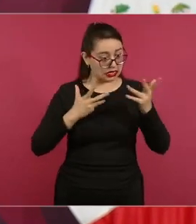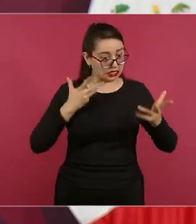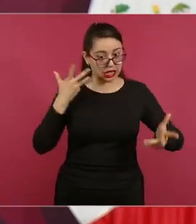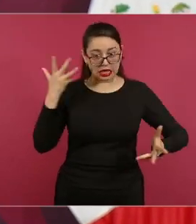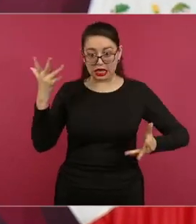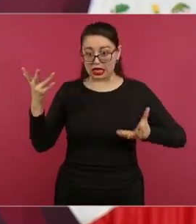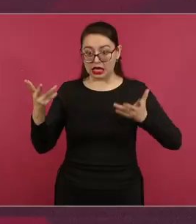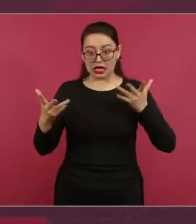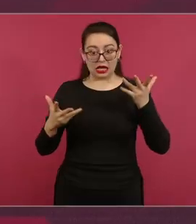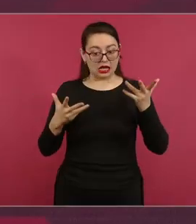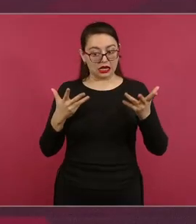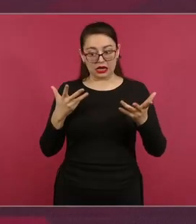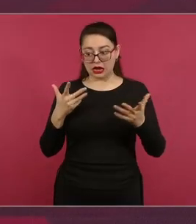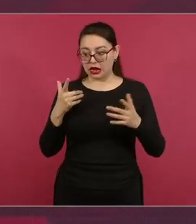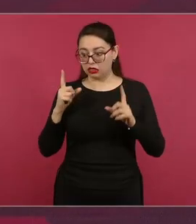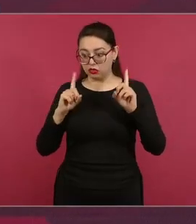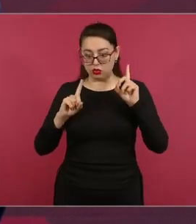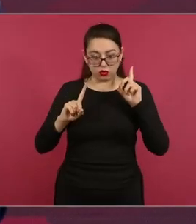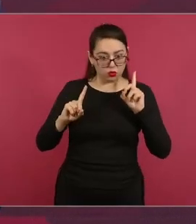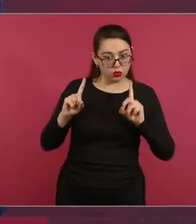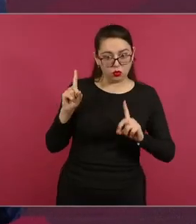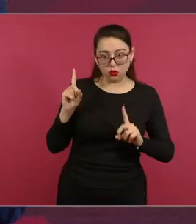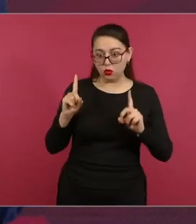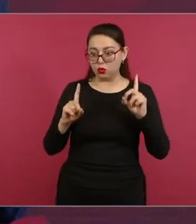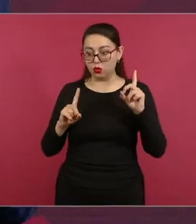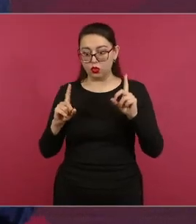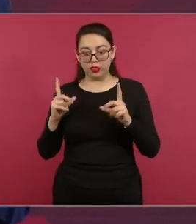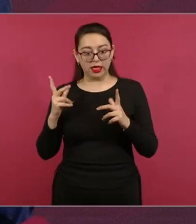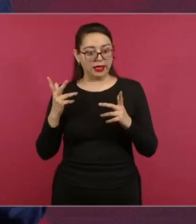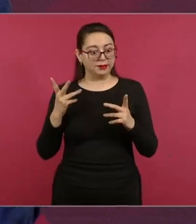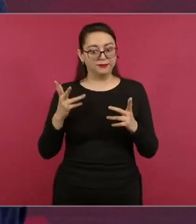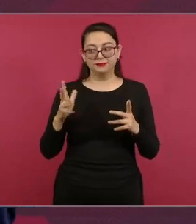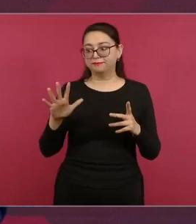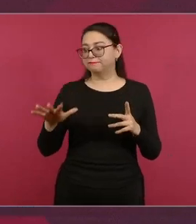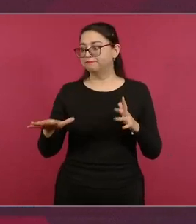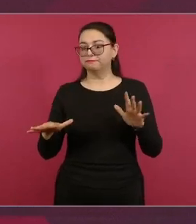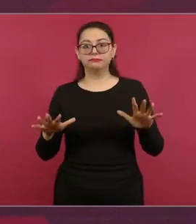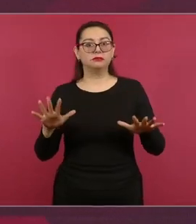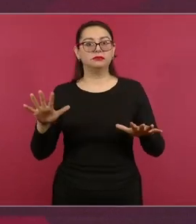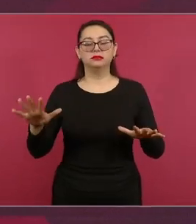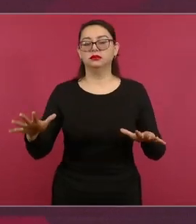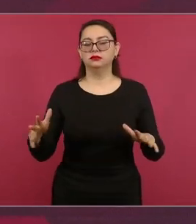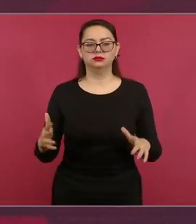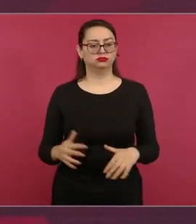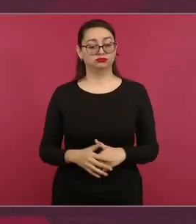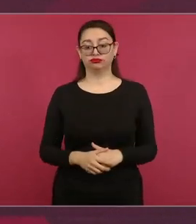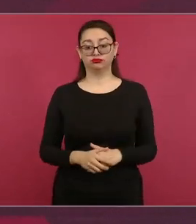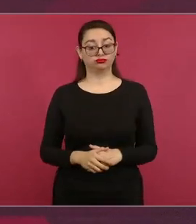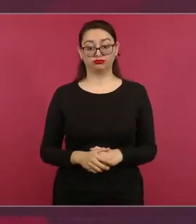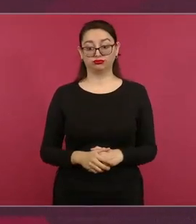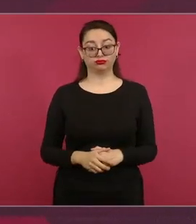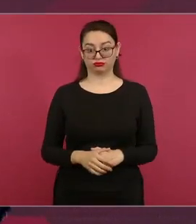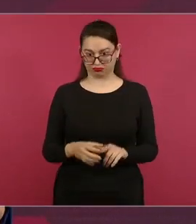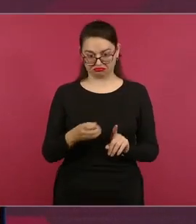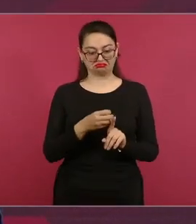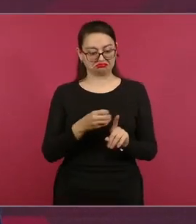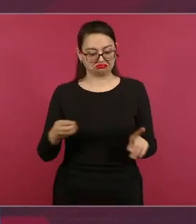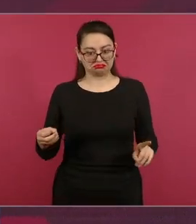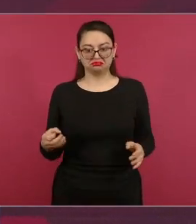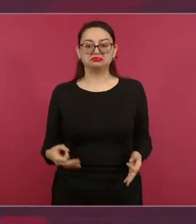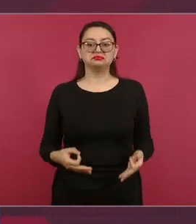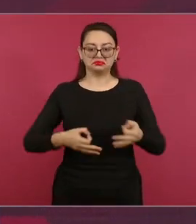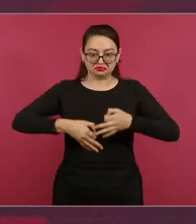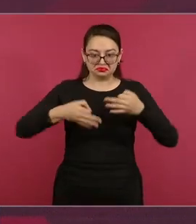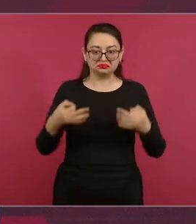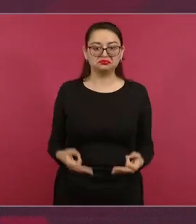dependencia, entidad, institución con esta capacidad de